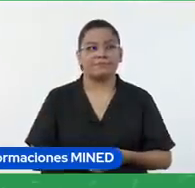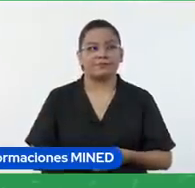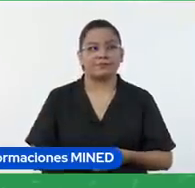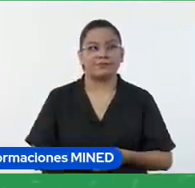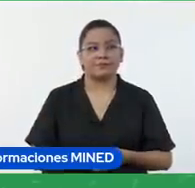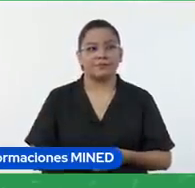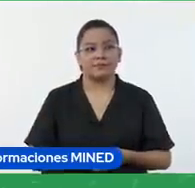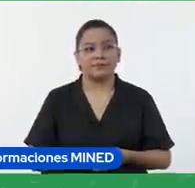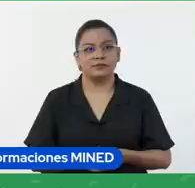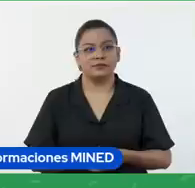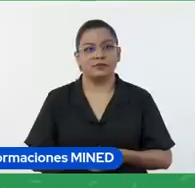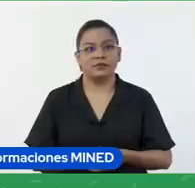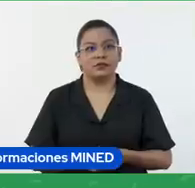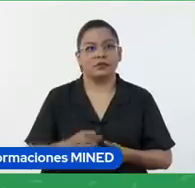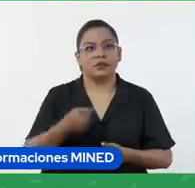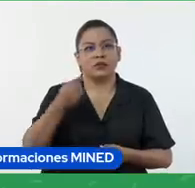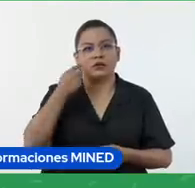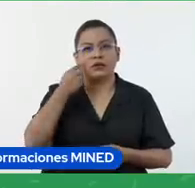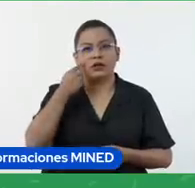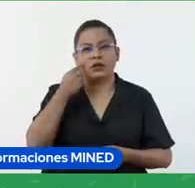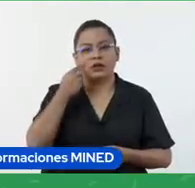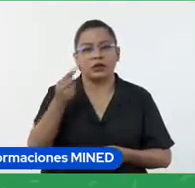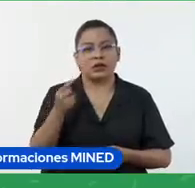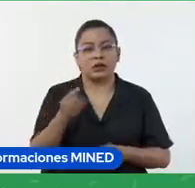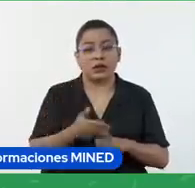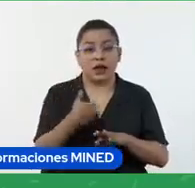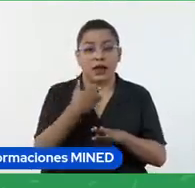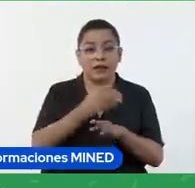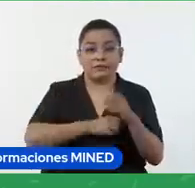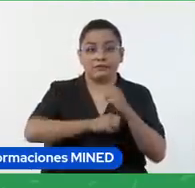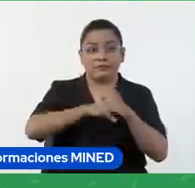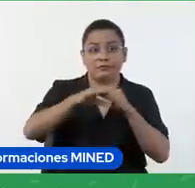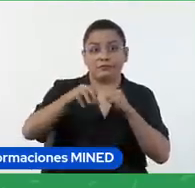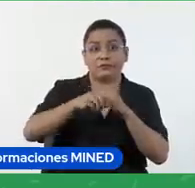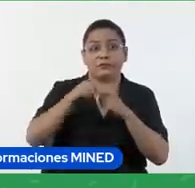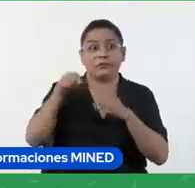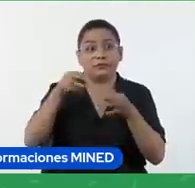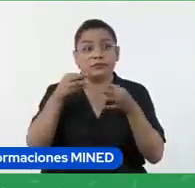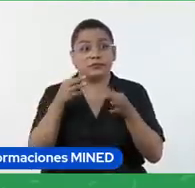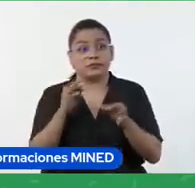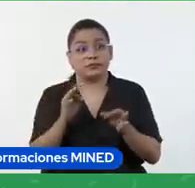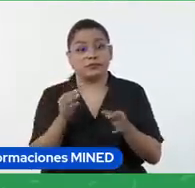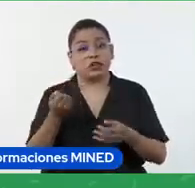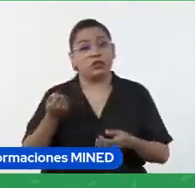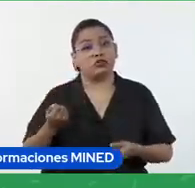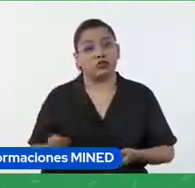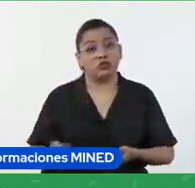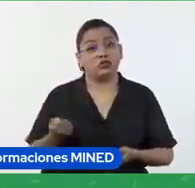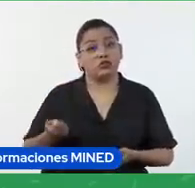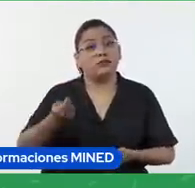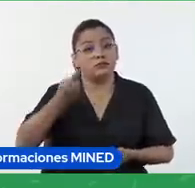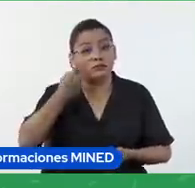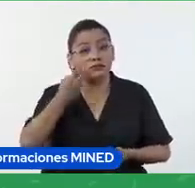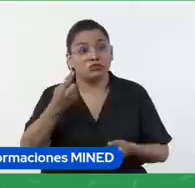puedo hacer una vista previa ya esta es la forma en que lo verían los estudiantes